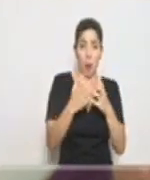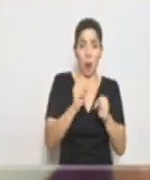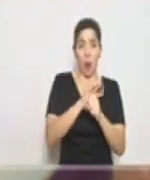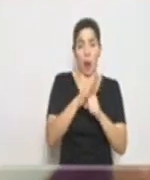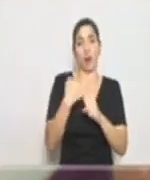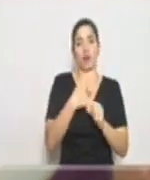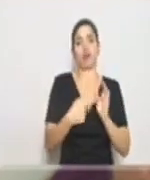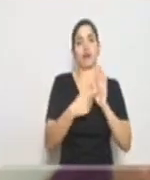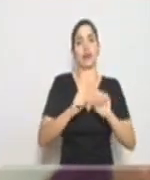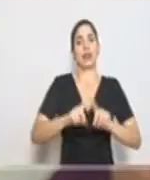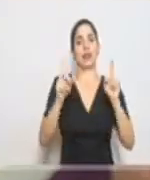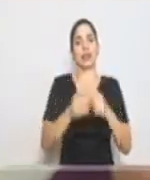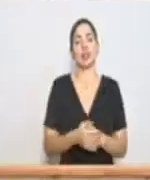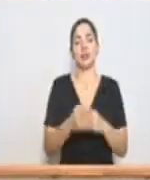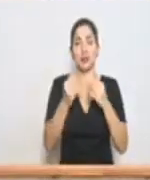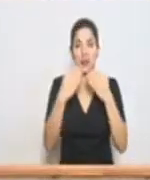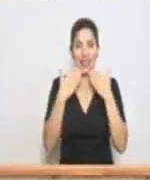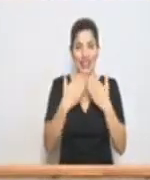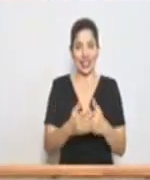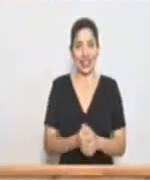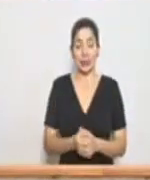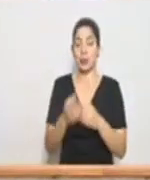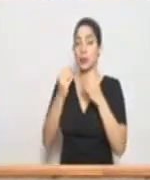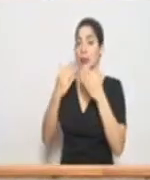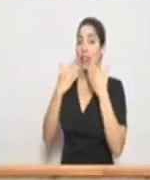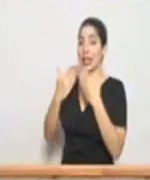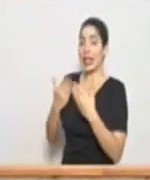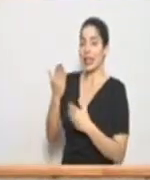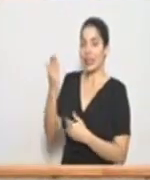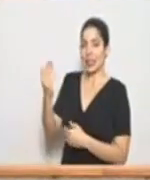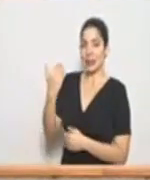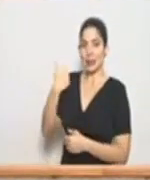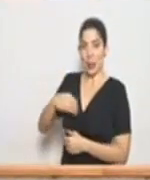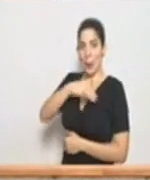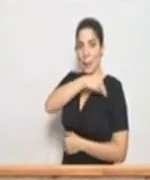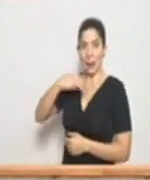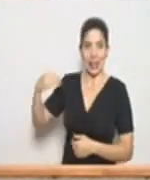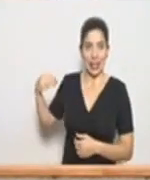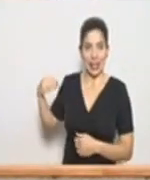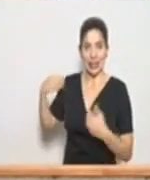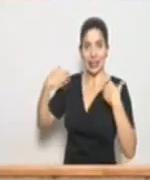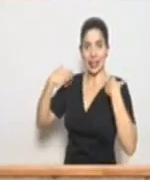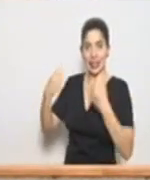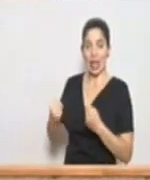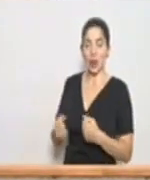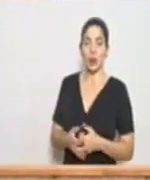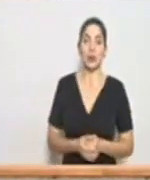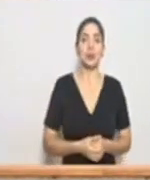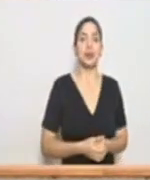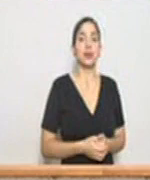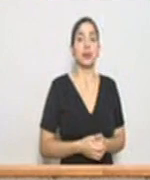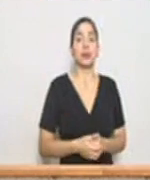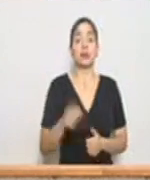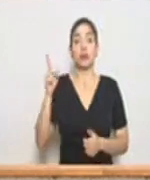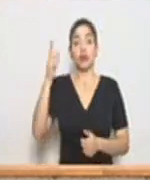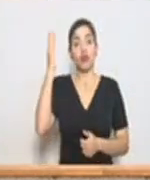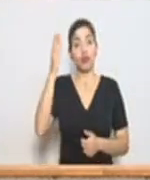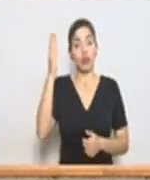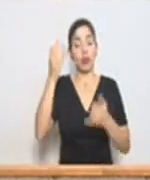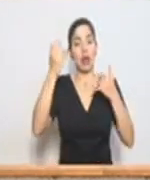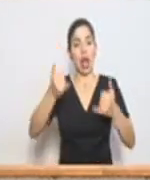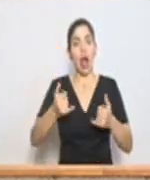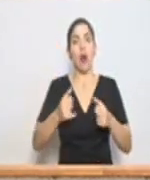Muchas gracias. Muchas gracias. Muchas gracias al señor ministro de Salud. Con este reporte